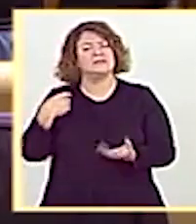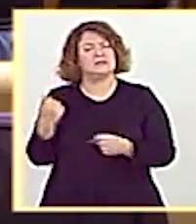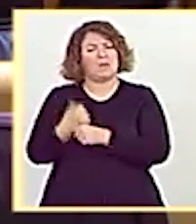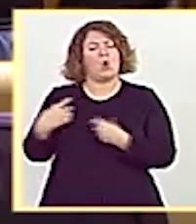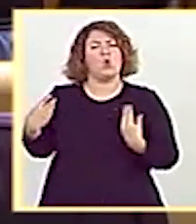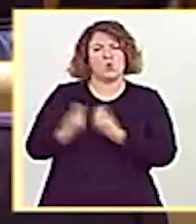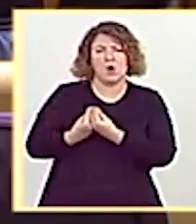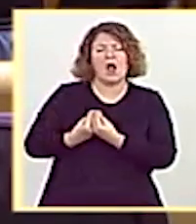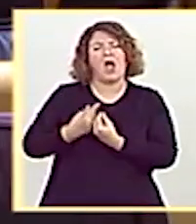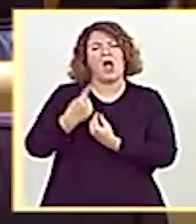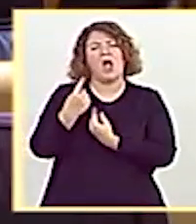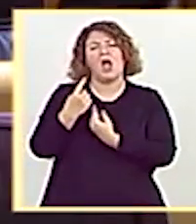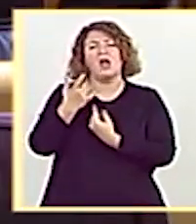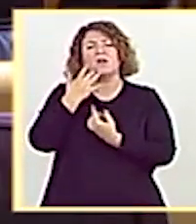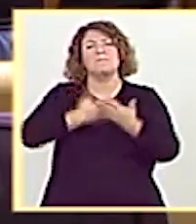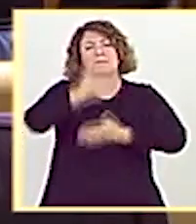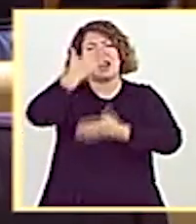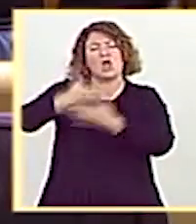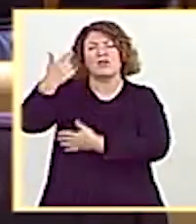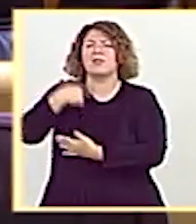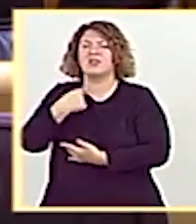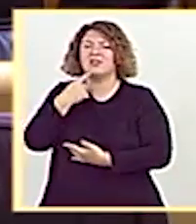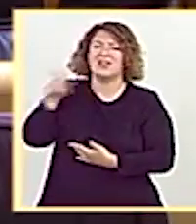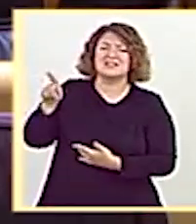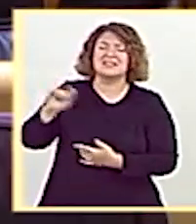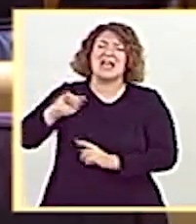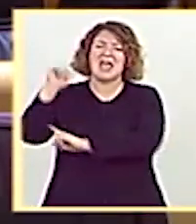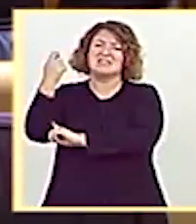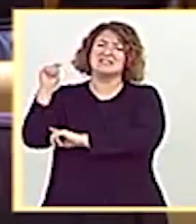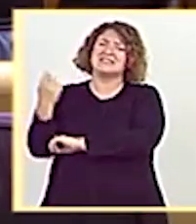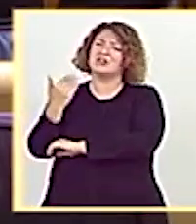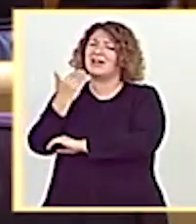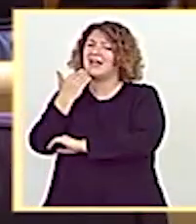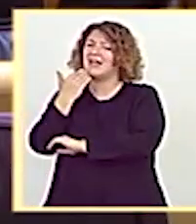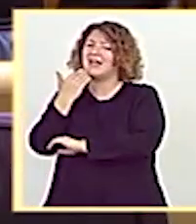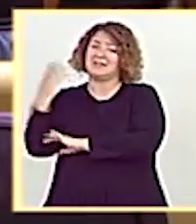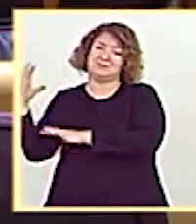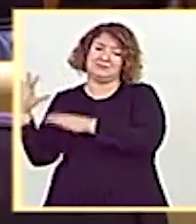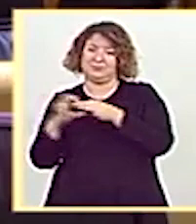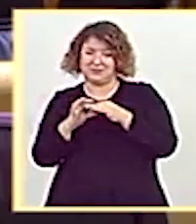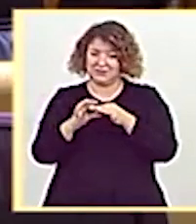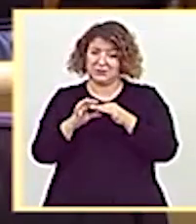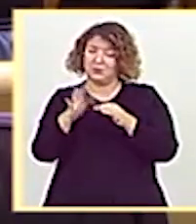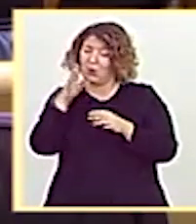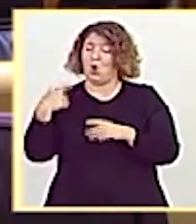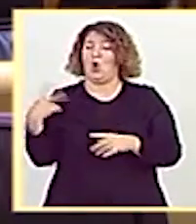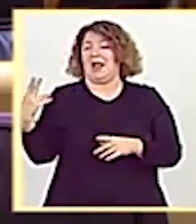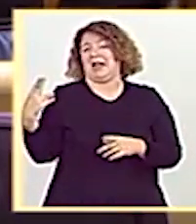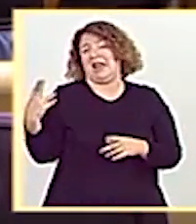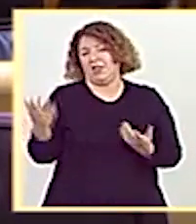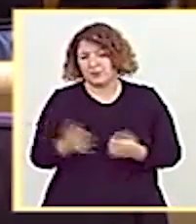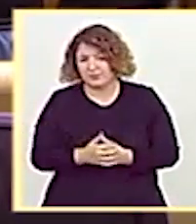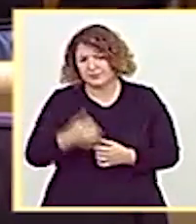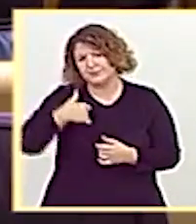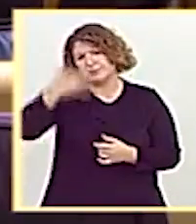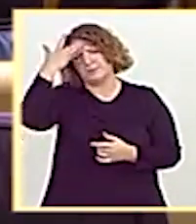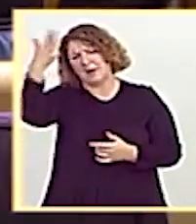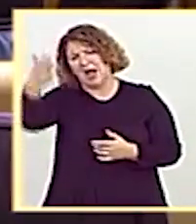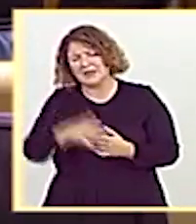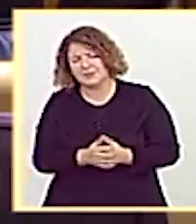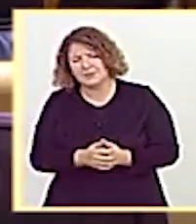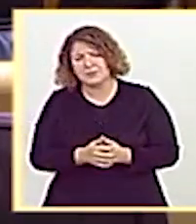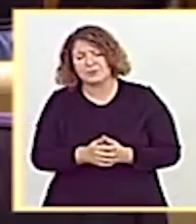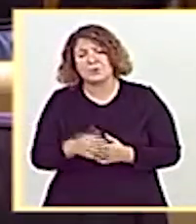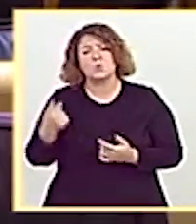conmigo y algunos digitales comienzan a decir que sus éxitos profesionales tienen que ver con una supuesta relación. Imagínese lo que